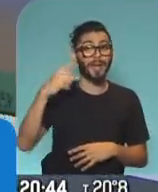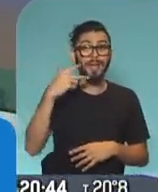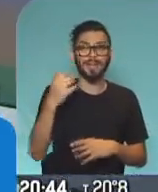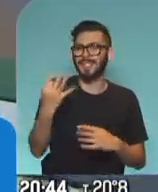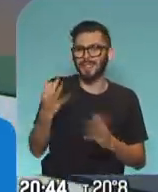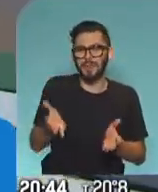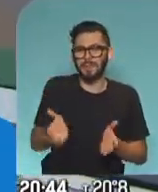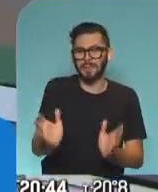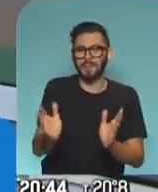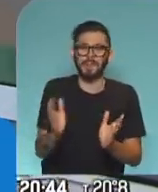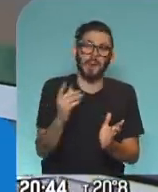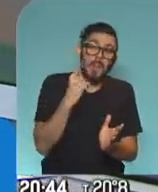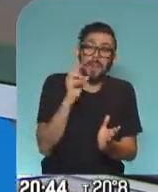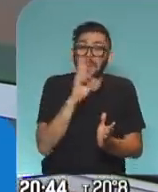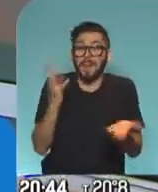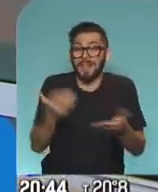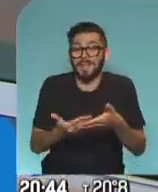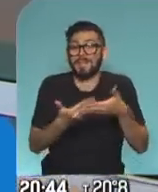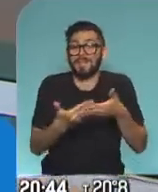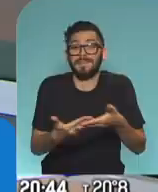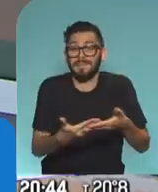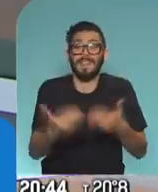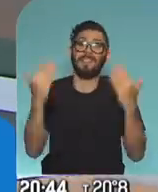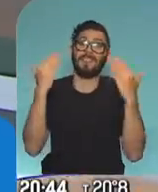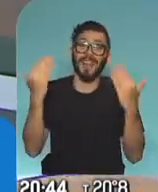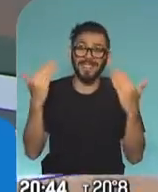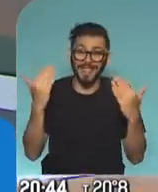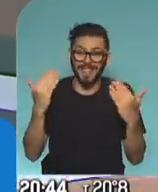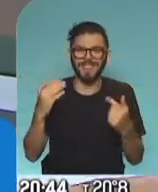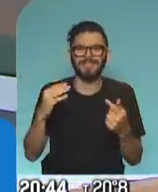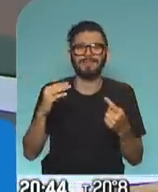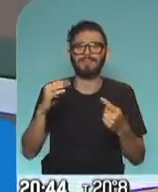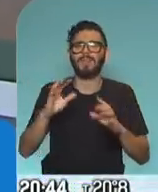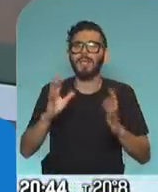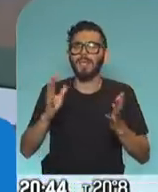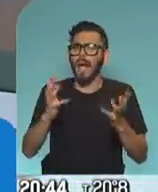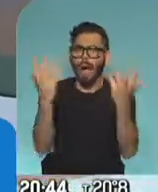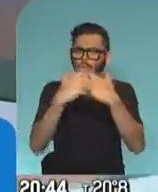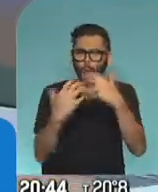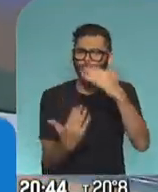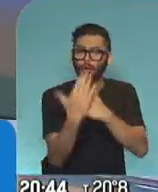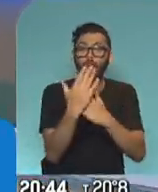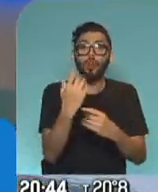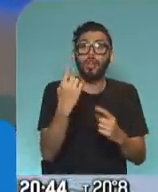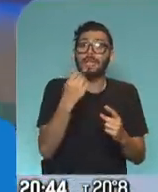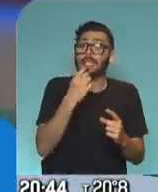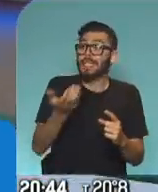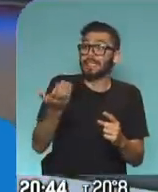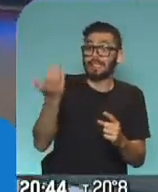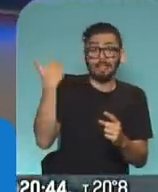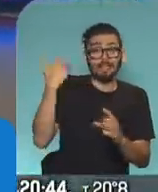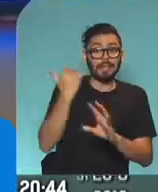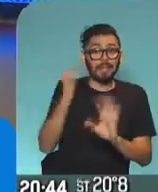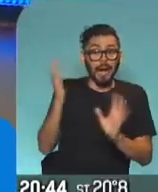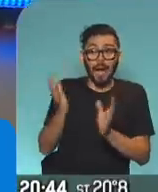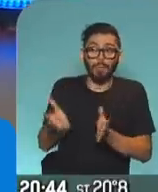o una nena, un integrante nuevo en la familia, así que se puede automáticamente solo si ya tiene algún chiquito cargado, entonces lo